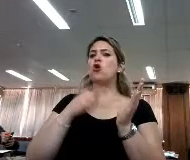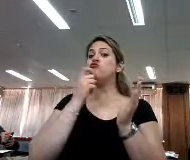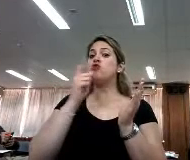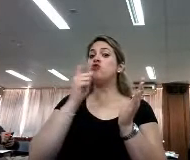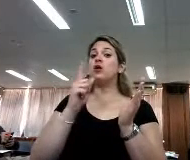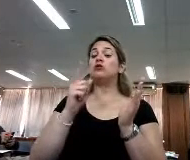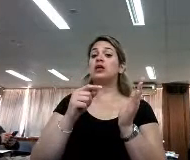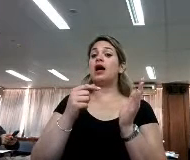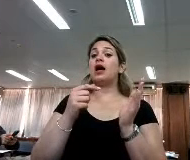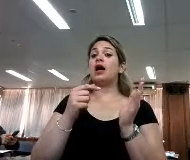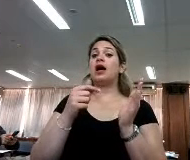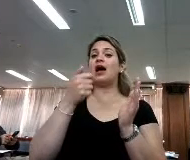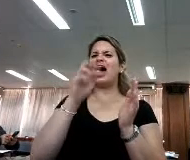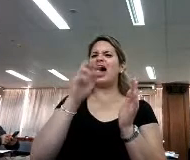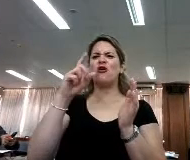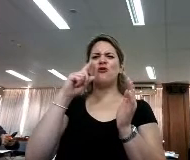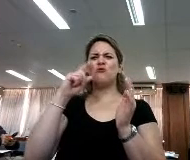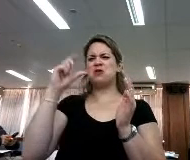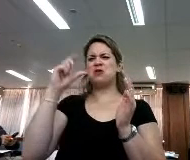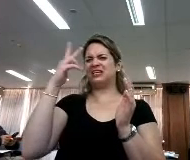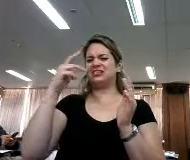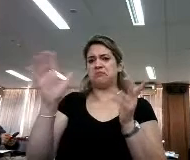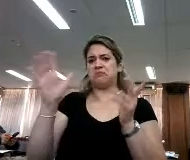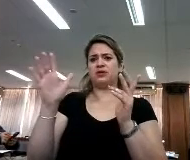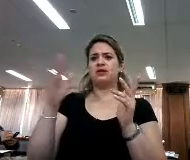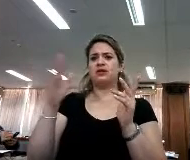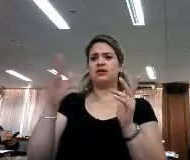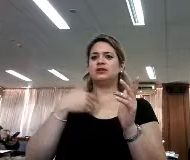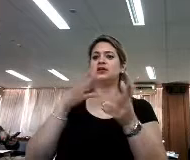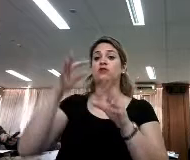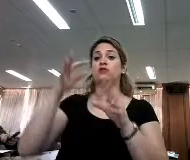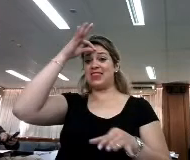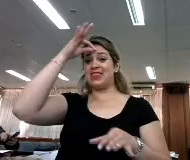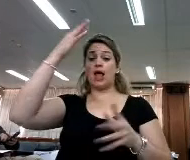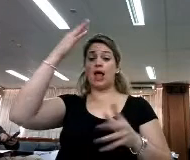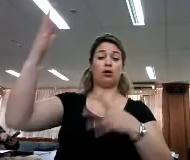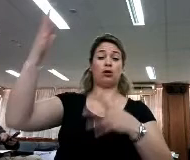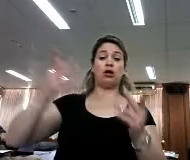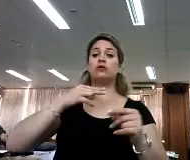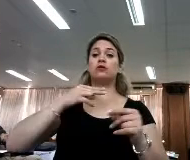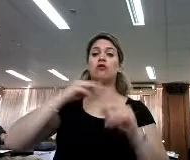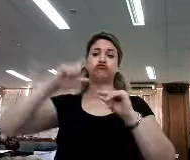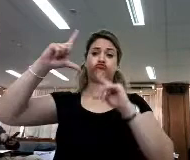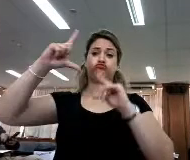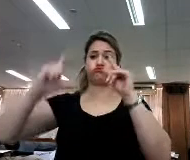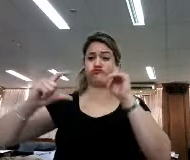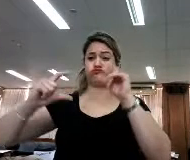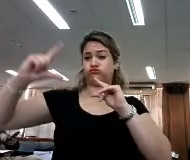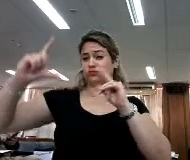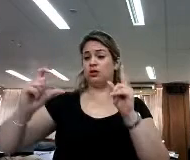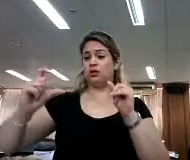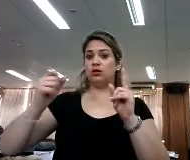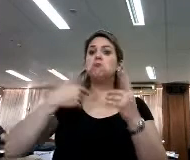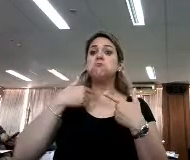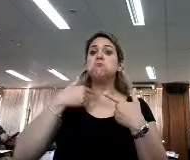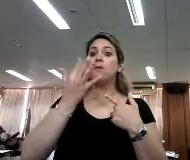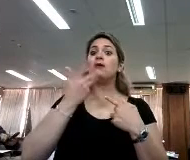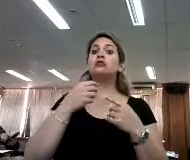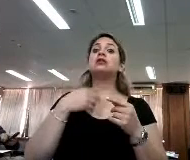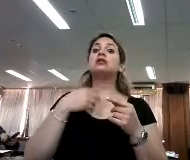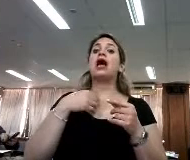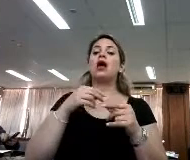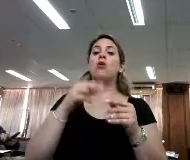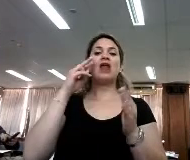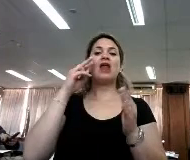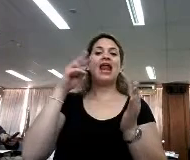abridged, que son las versiones que tienen toda una dramatización, todos estos temas. Yo prefiero una lectura más lineal, no robotizada